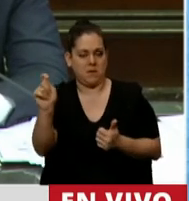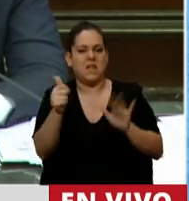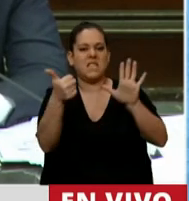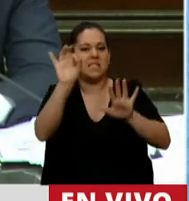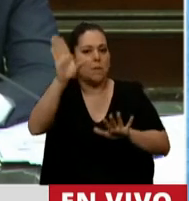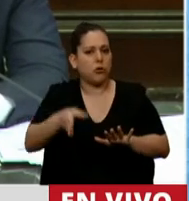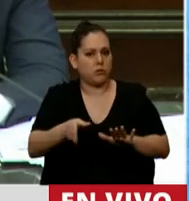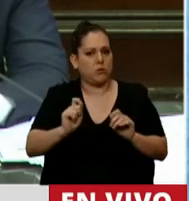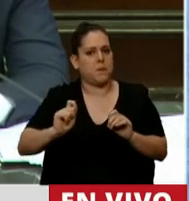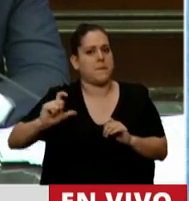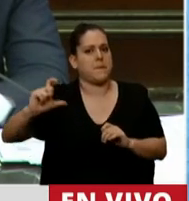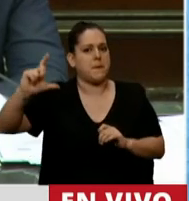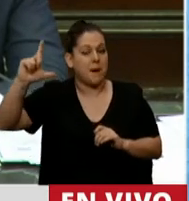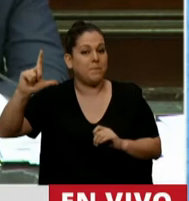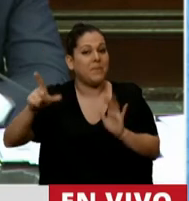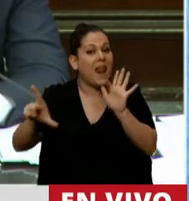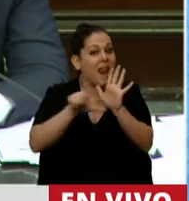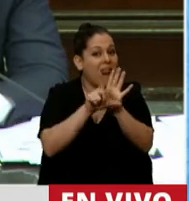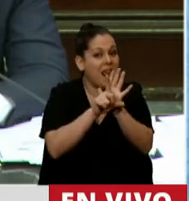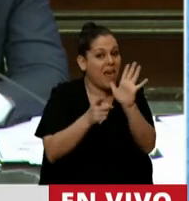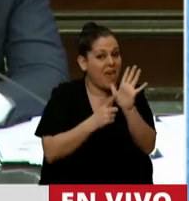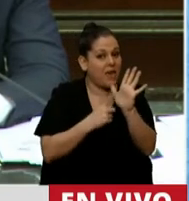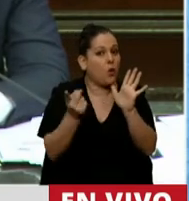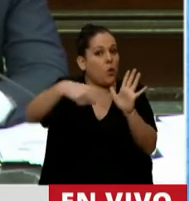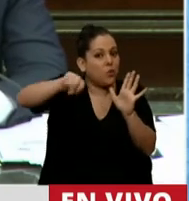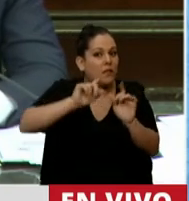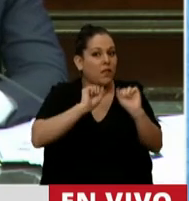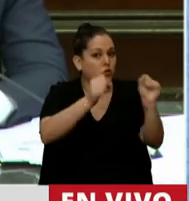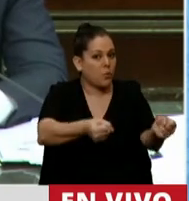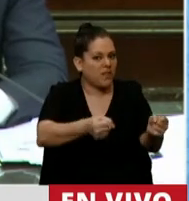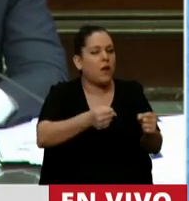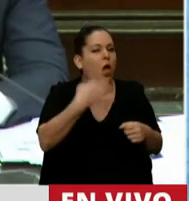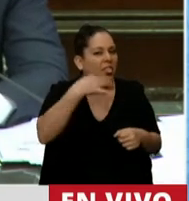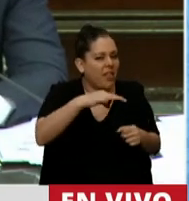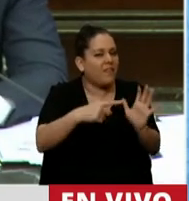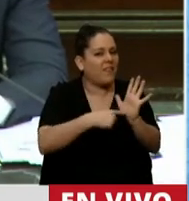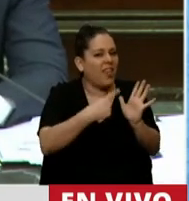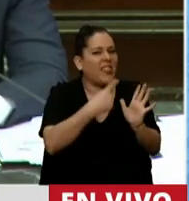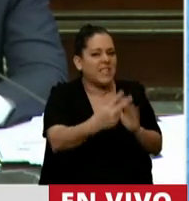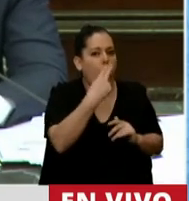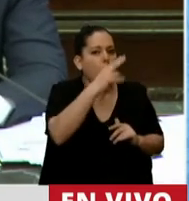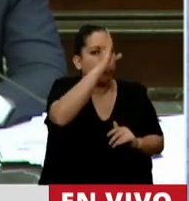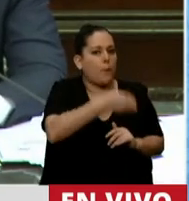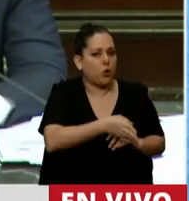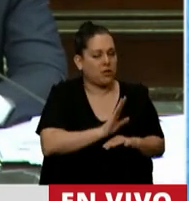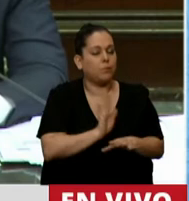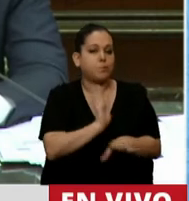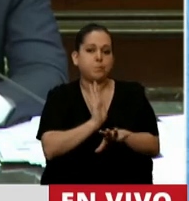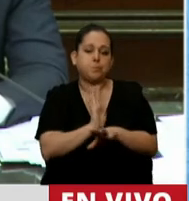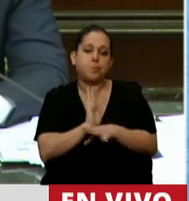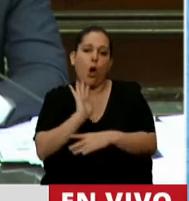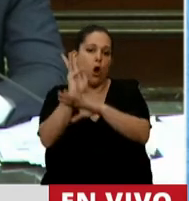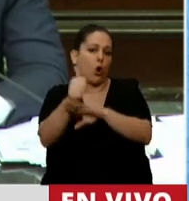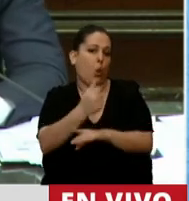cuando por la ley que suspendieron debería haber sido del 11%. Es decir, le robaron casi la mitad del